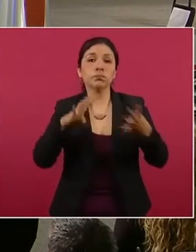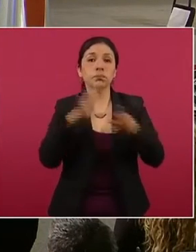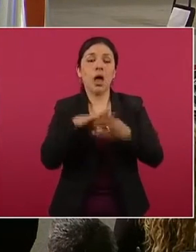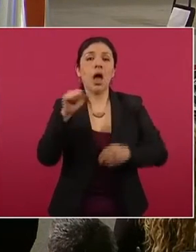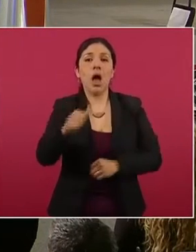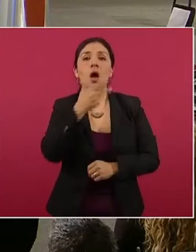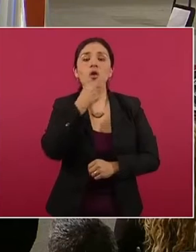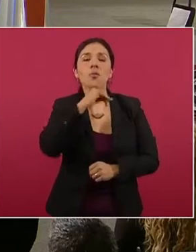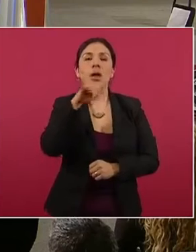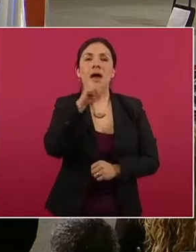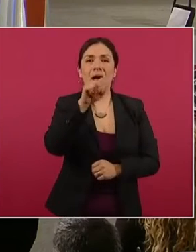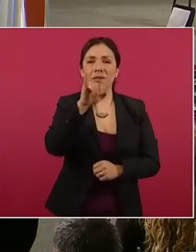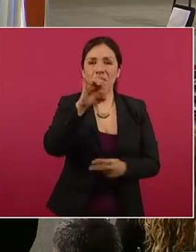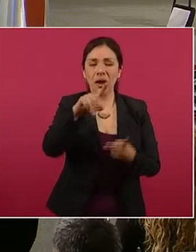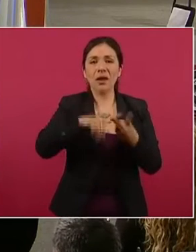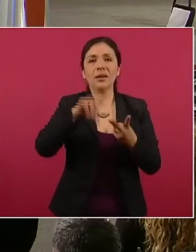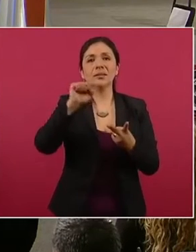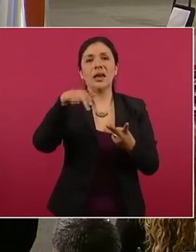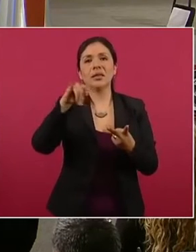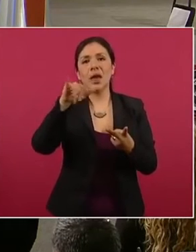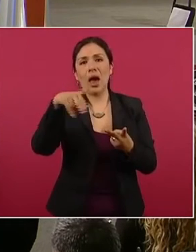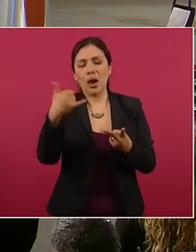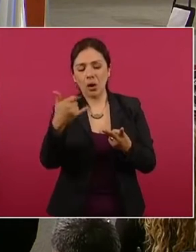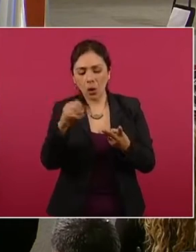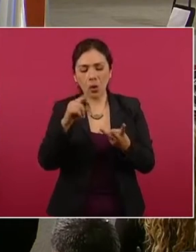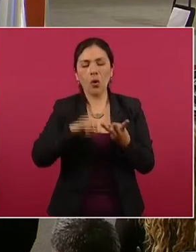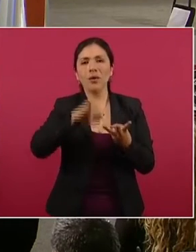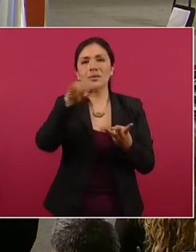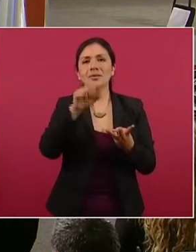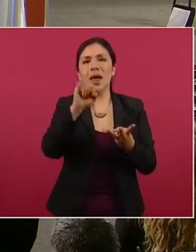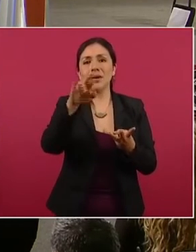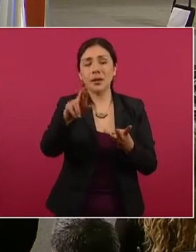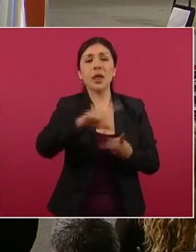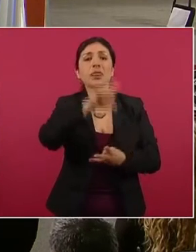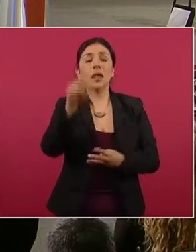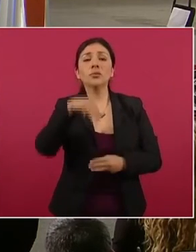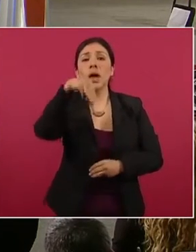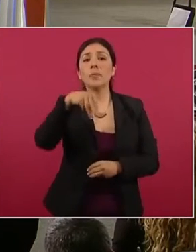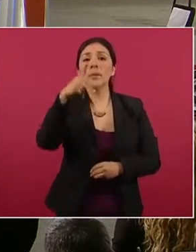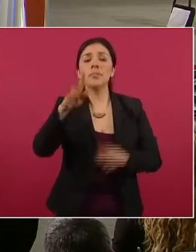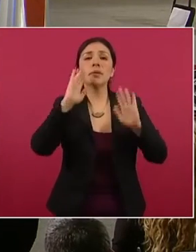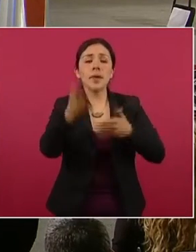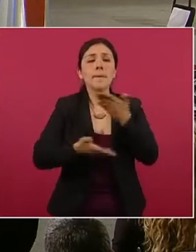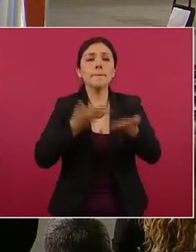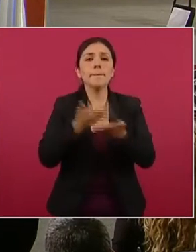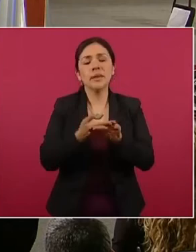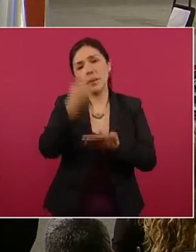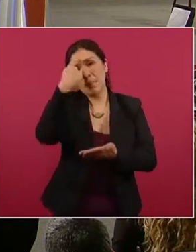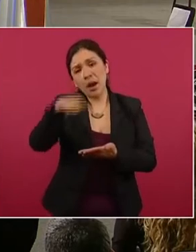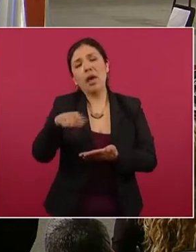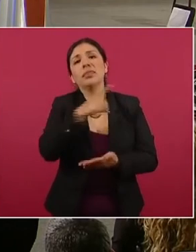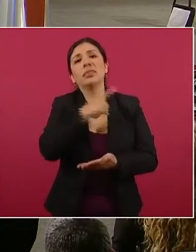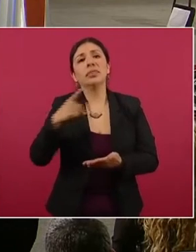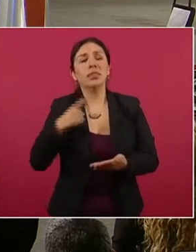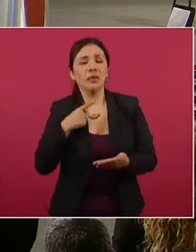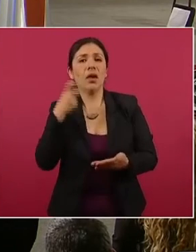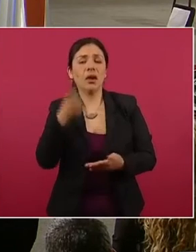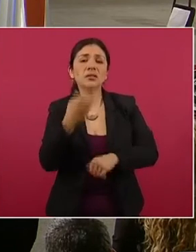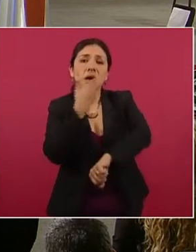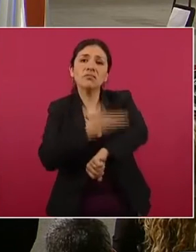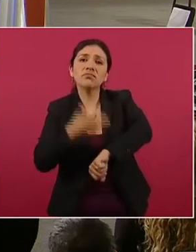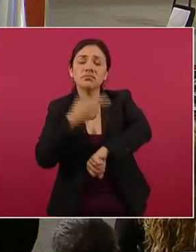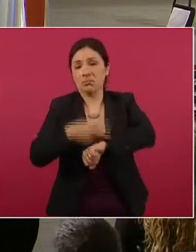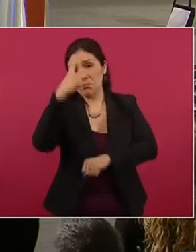N., Santiago N. y Jair N., y ya el Ministerio Público solicitó la vinculación a